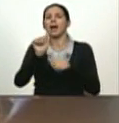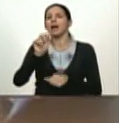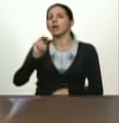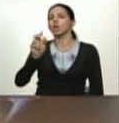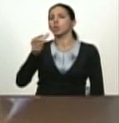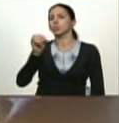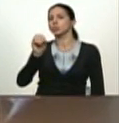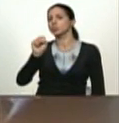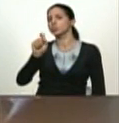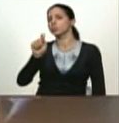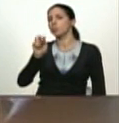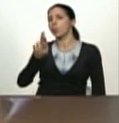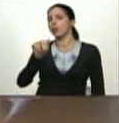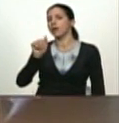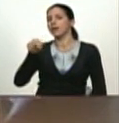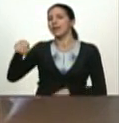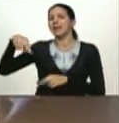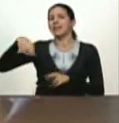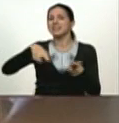Yo estaba recordando